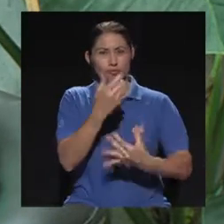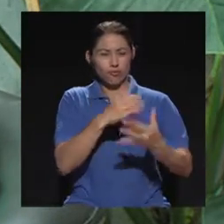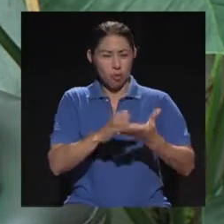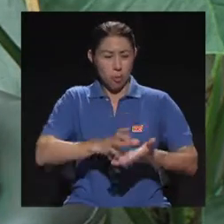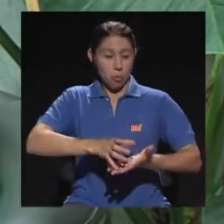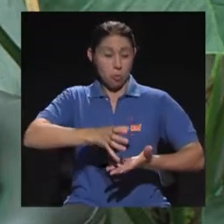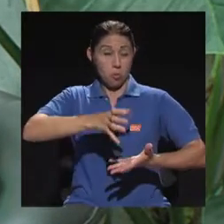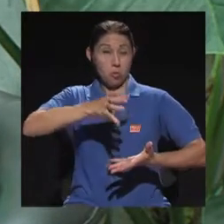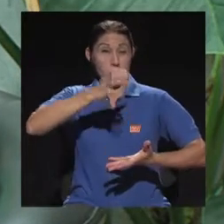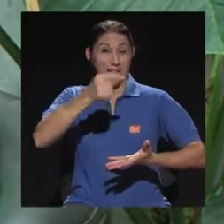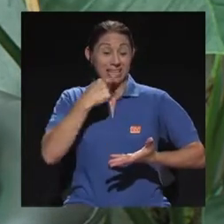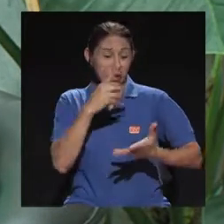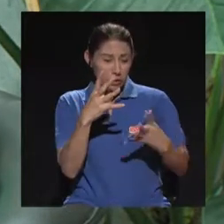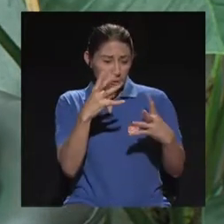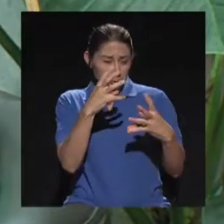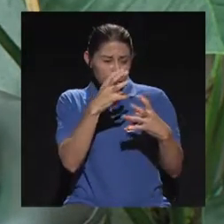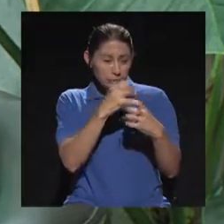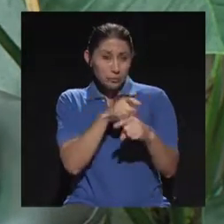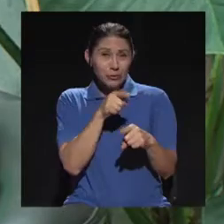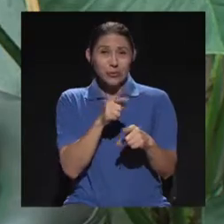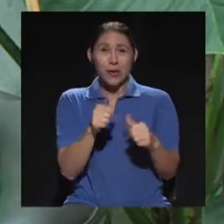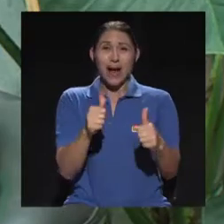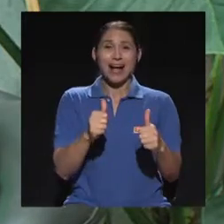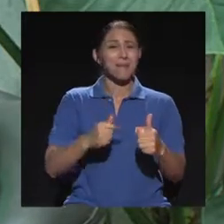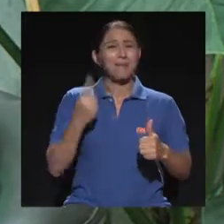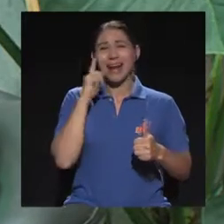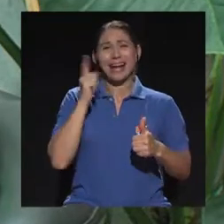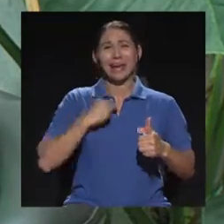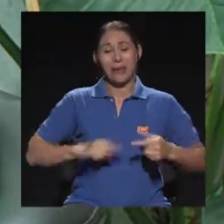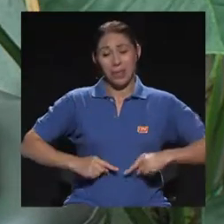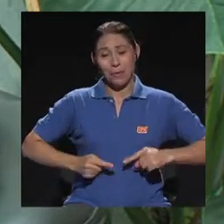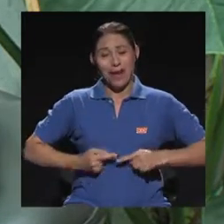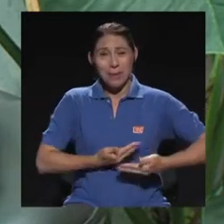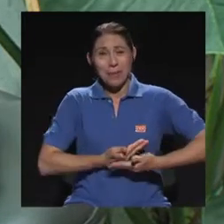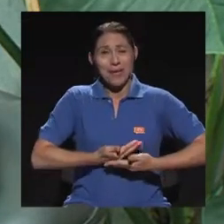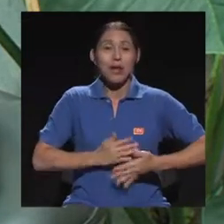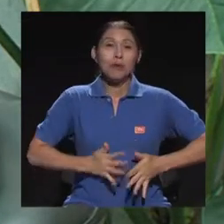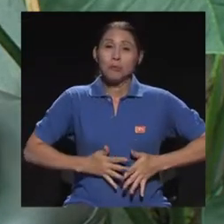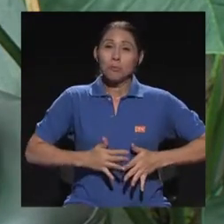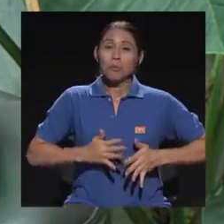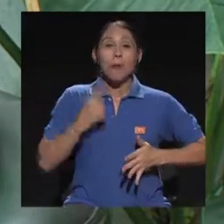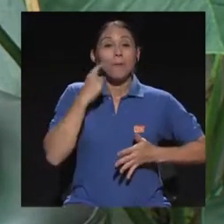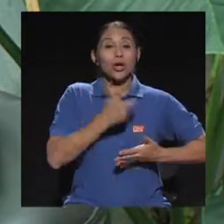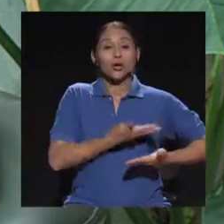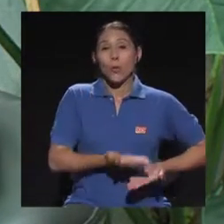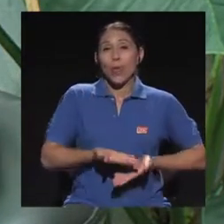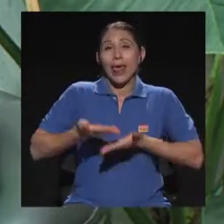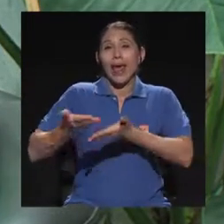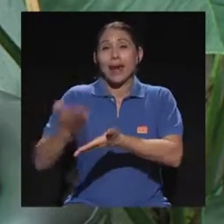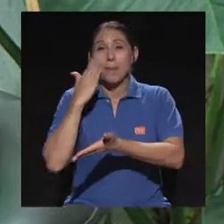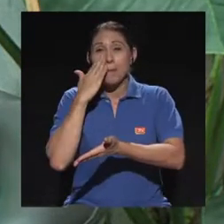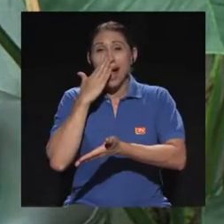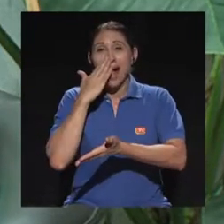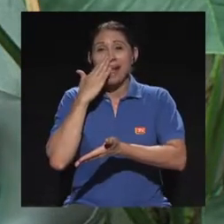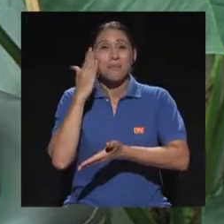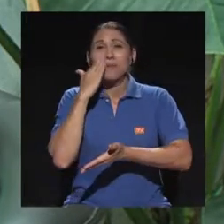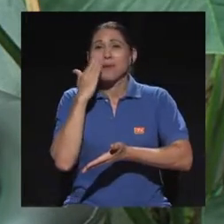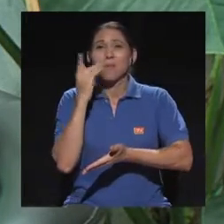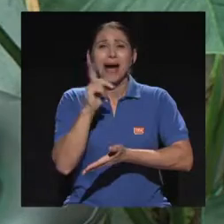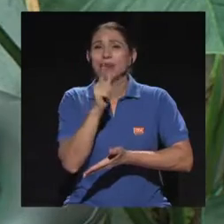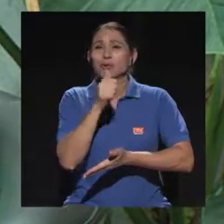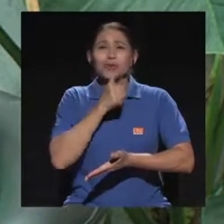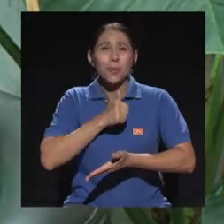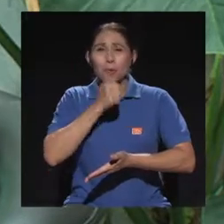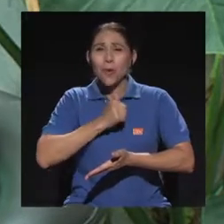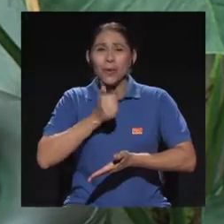para que sea bien oscuro y le quite mucho los cólicos, porque lo voy a ir a dejar donde mi mamá y mi mamá no soporta los cólicos del bebé.